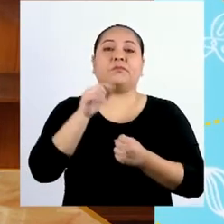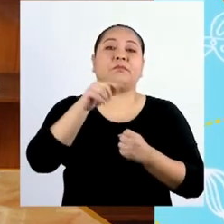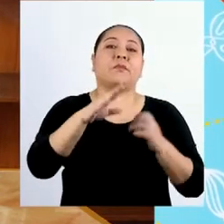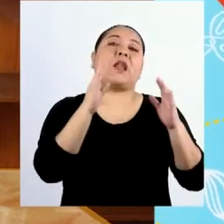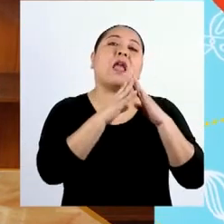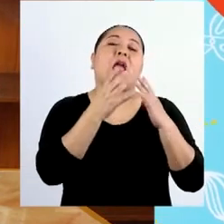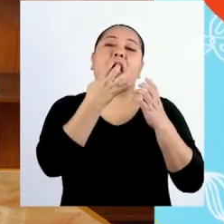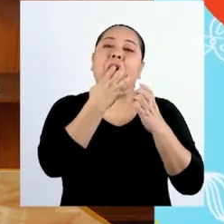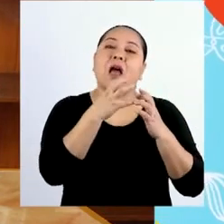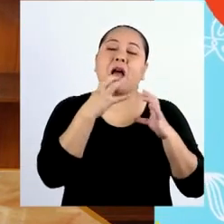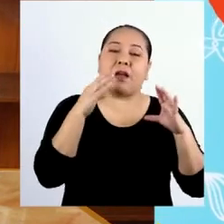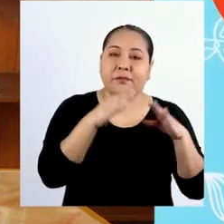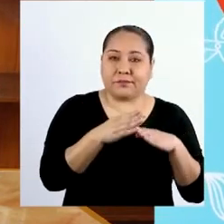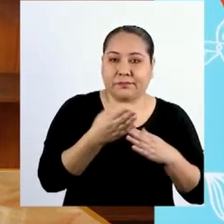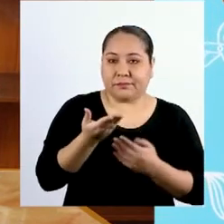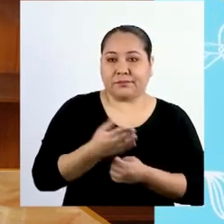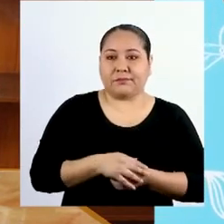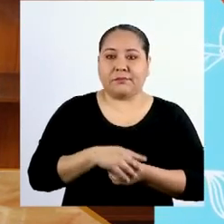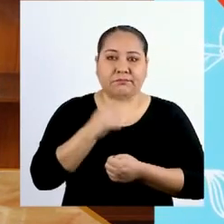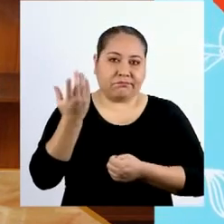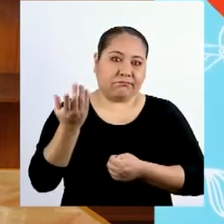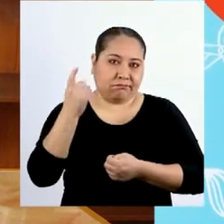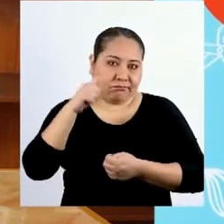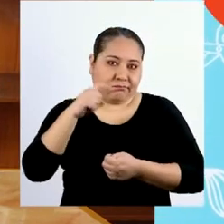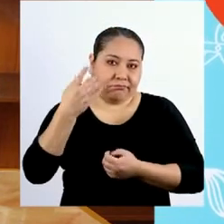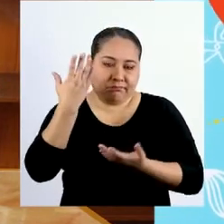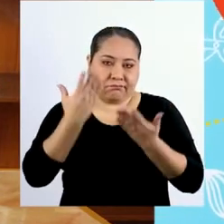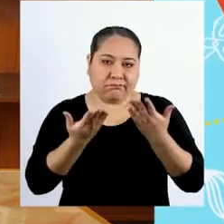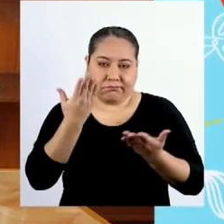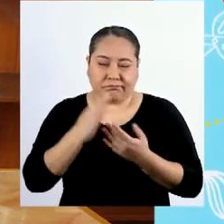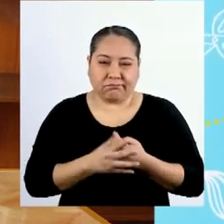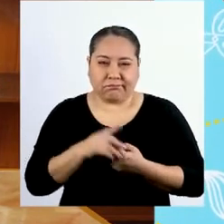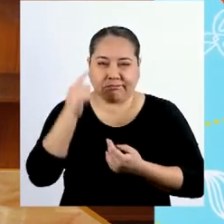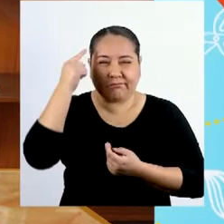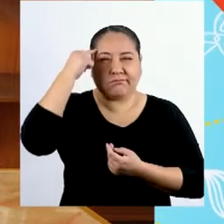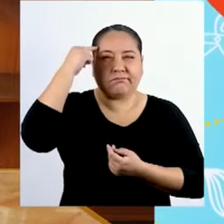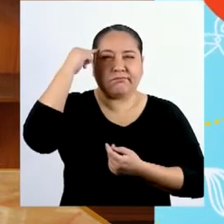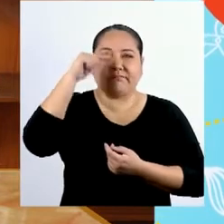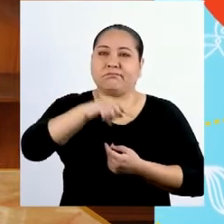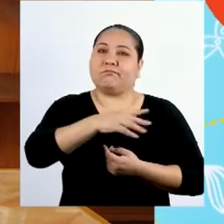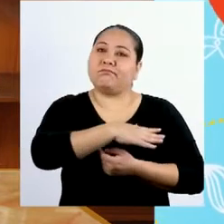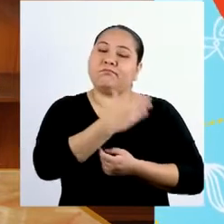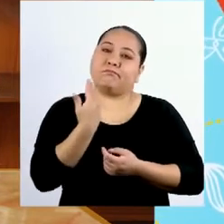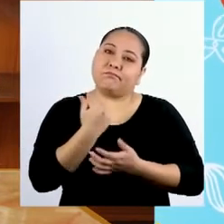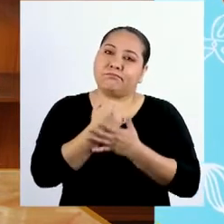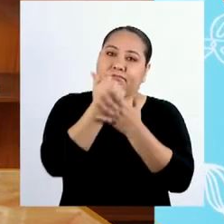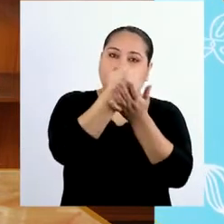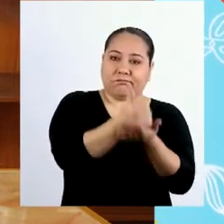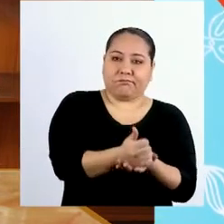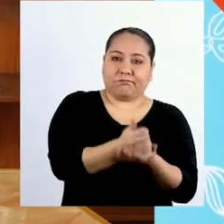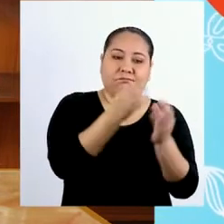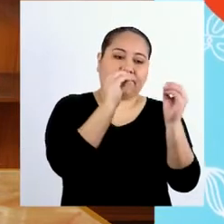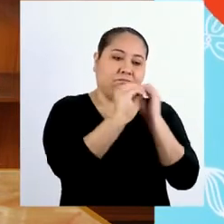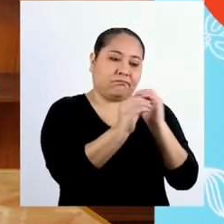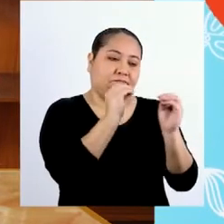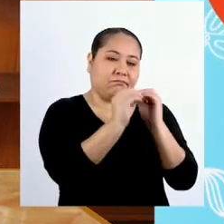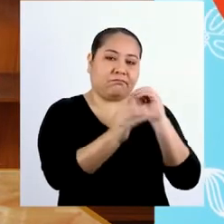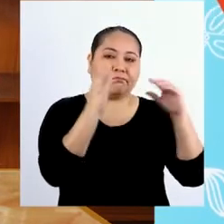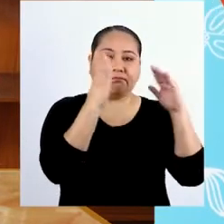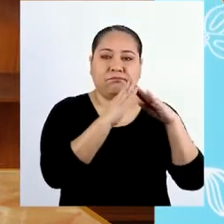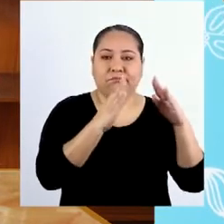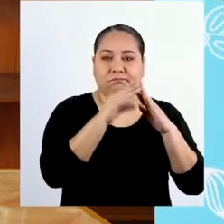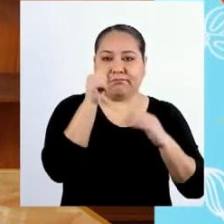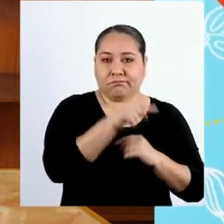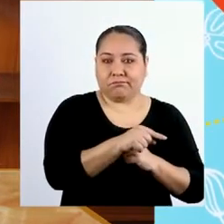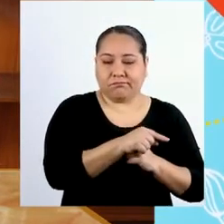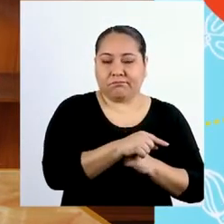casa abrigada. Entonces, es muy probable que se crea que hay mayor beneficio en el mantenimiento de